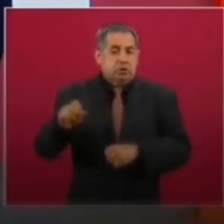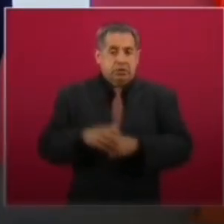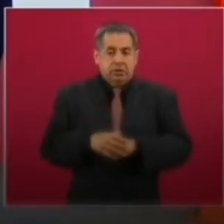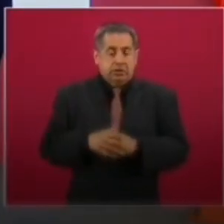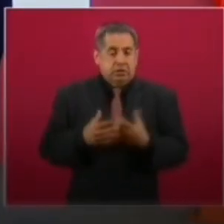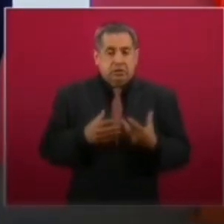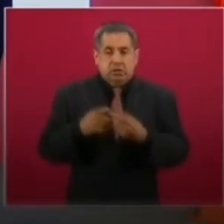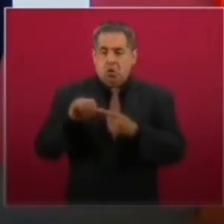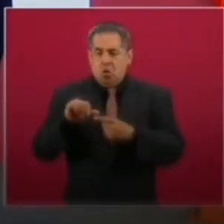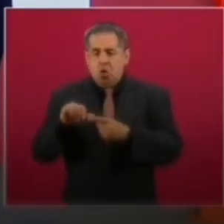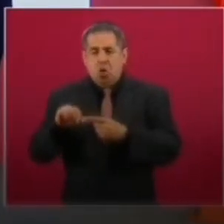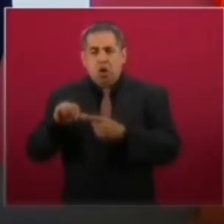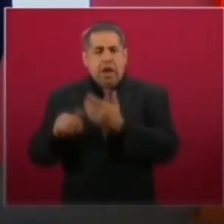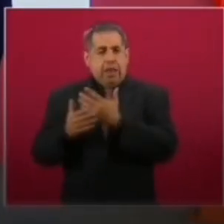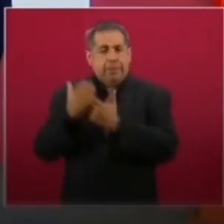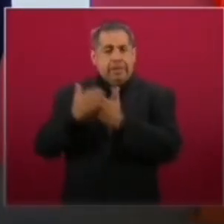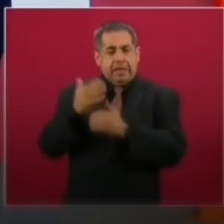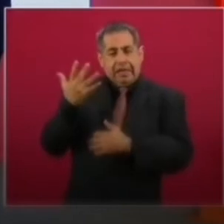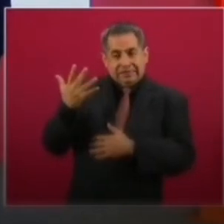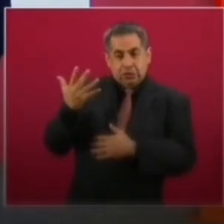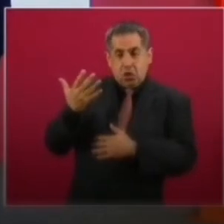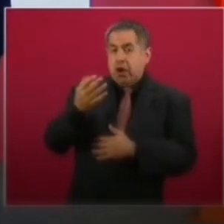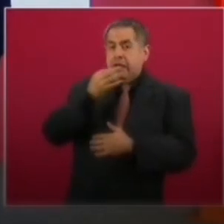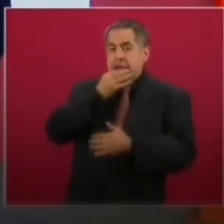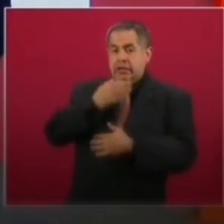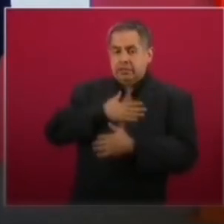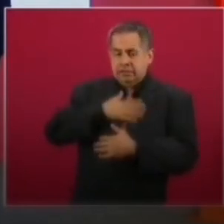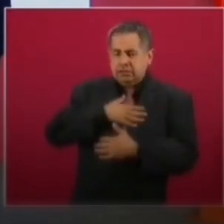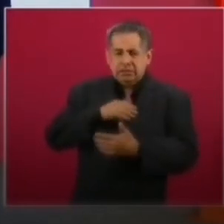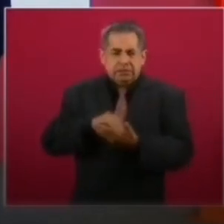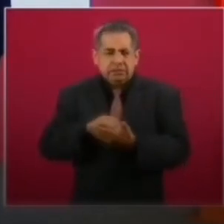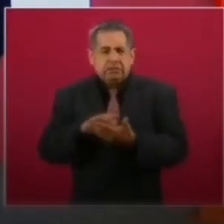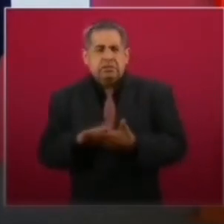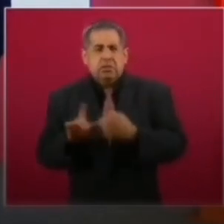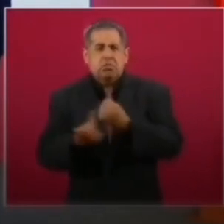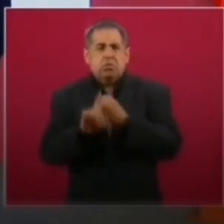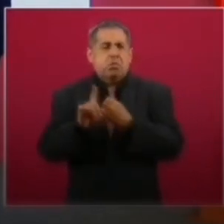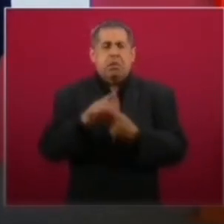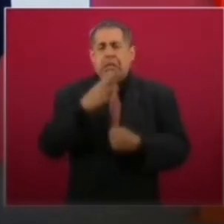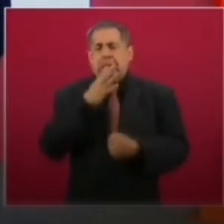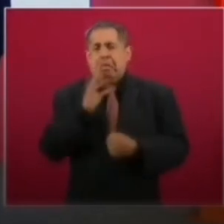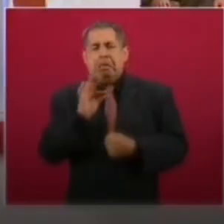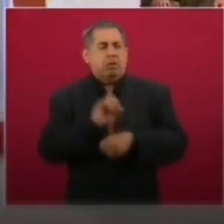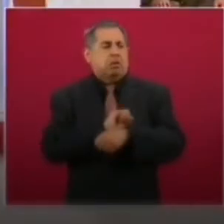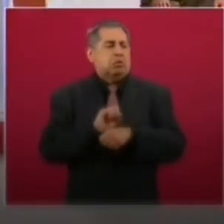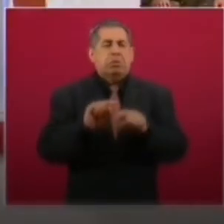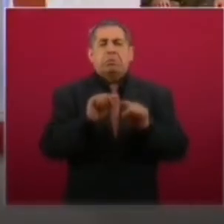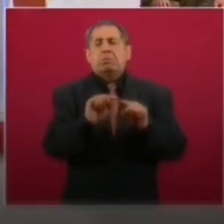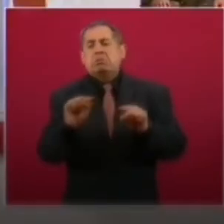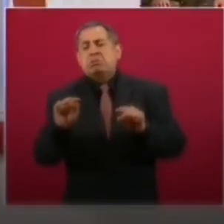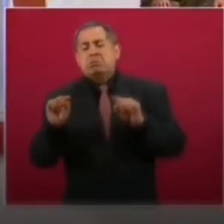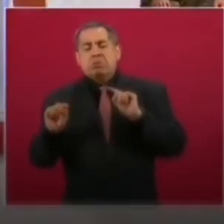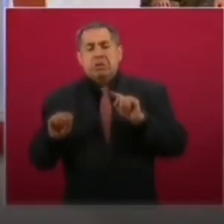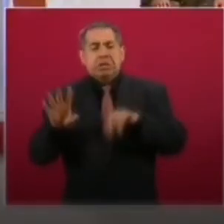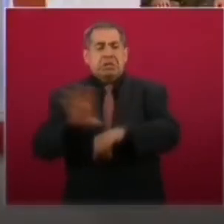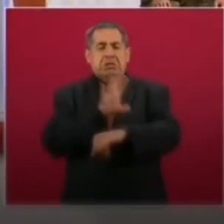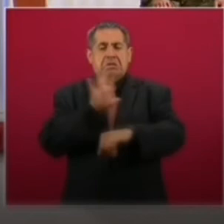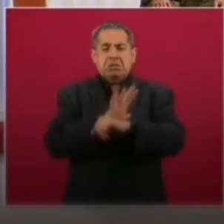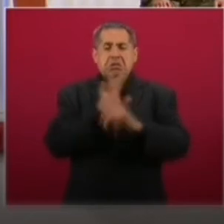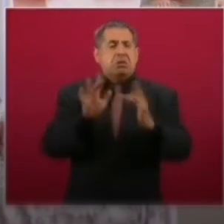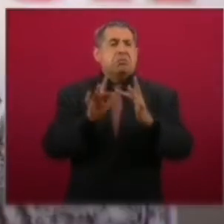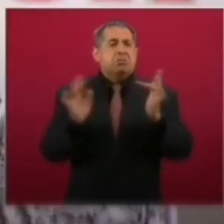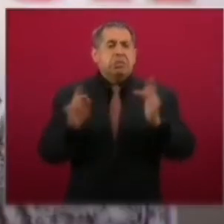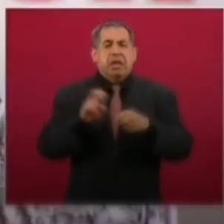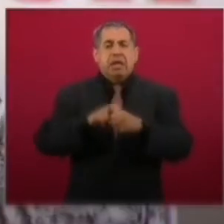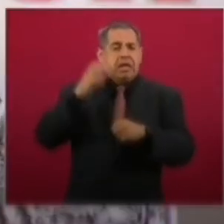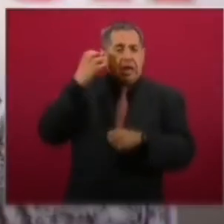corte también de las cinco de la mañana estamos registrando únicamente afectaciones menores. Tenemos corte de energía eléctrica